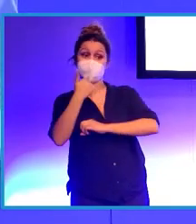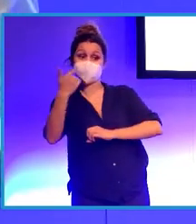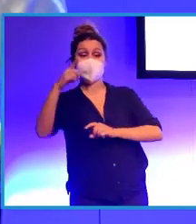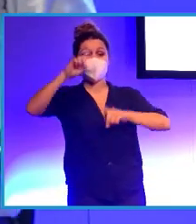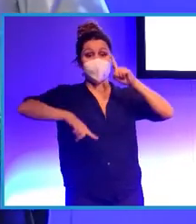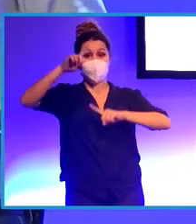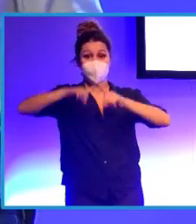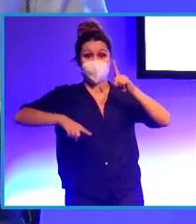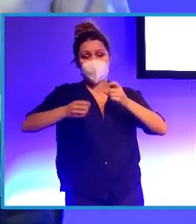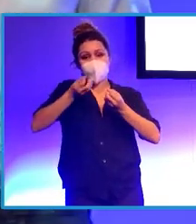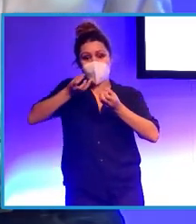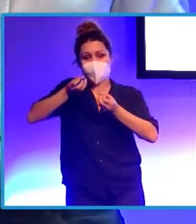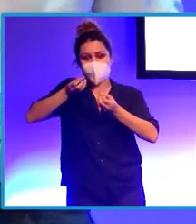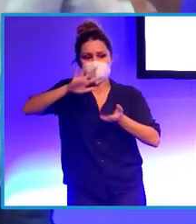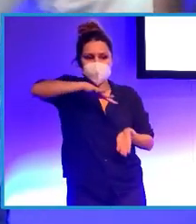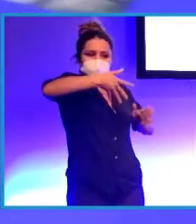contar ese día.